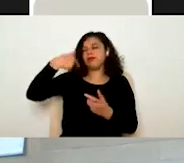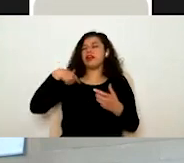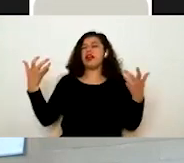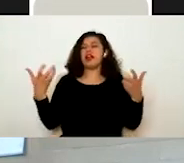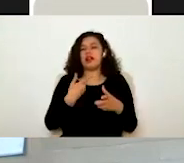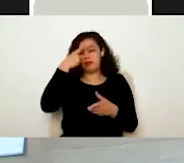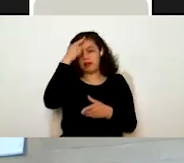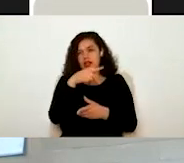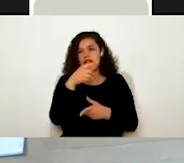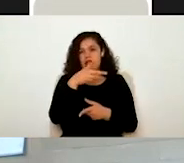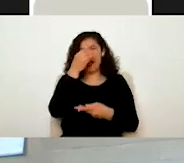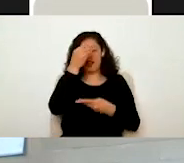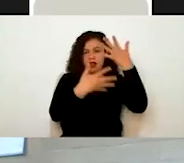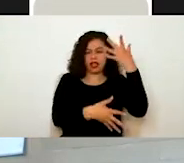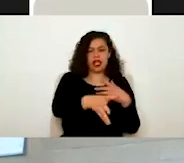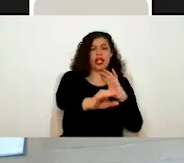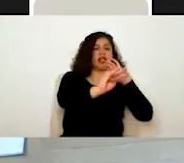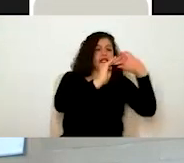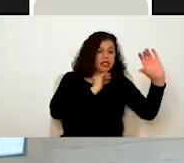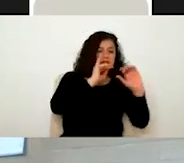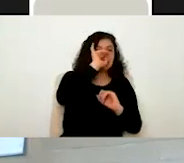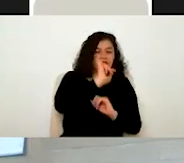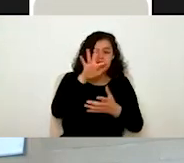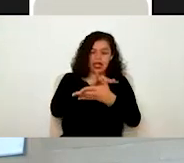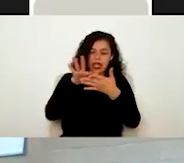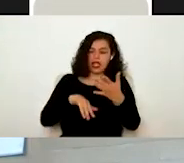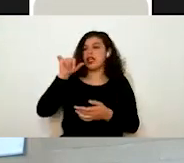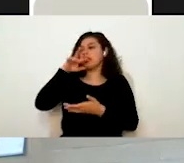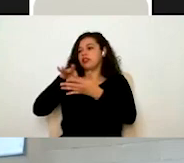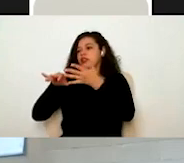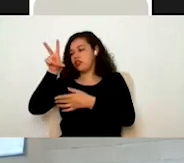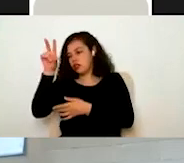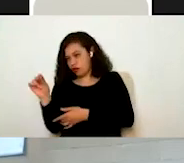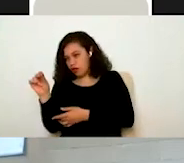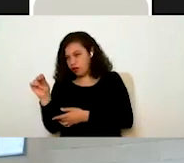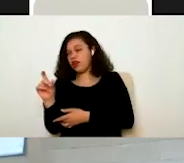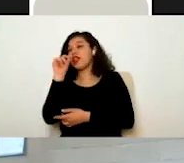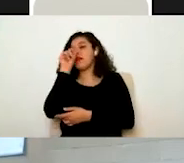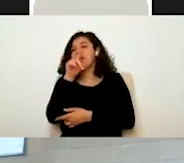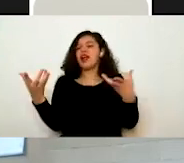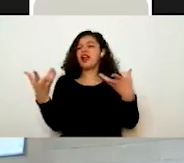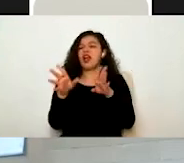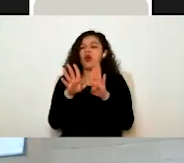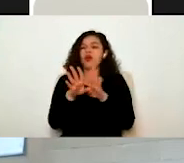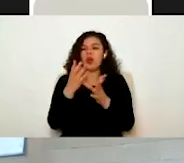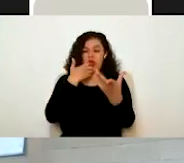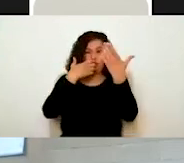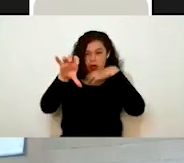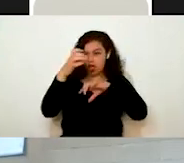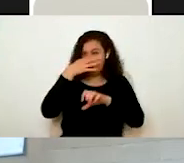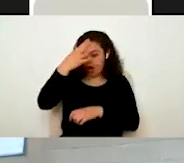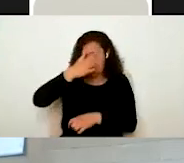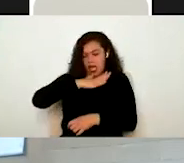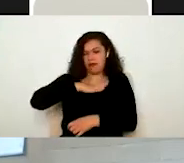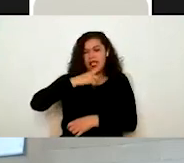dividir las notificaciones en recibidas, leídas y no leídas, se hizo a través de comentarios que ustedes mismos nos